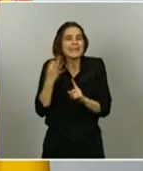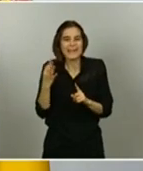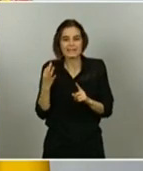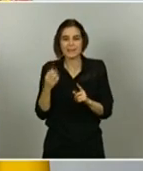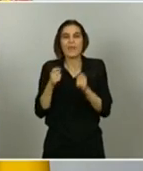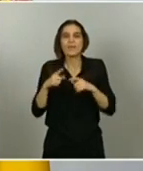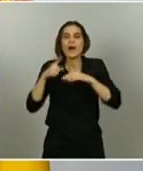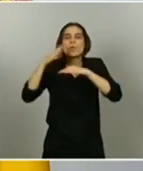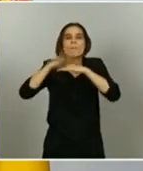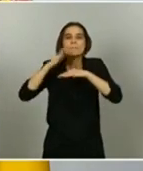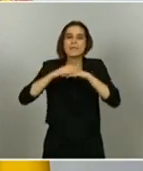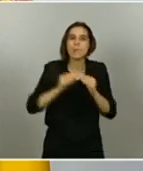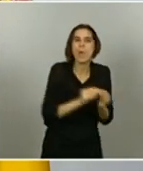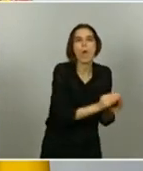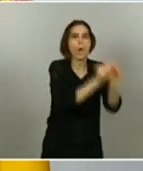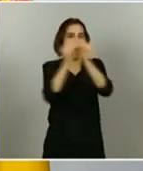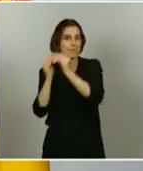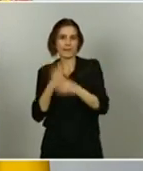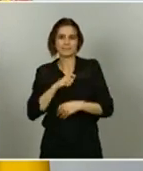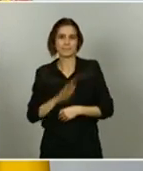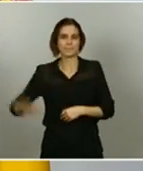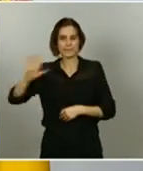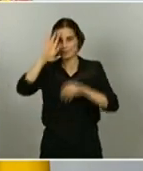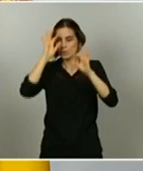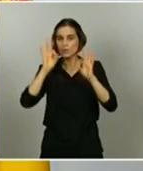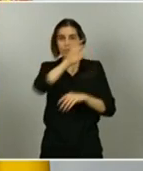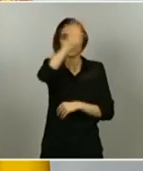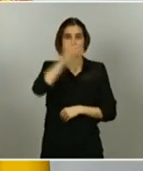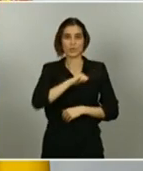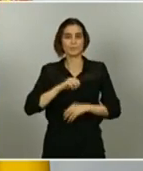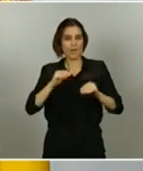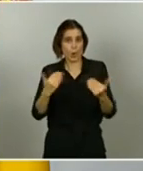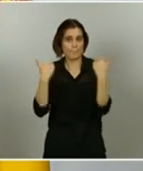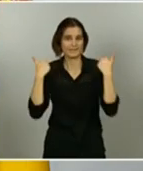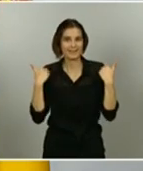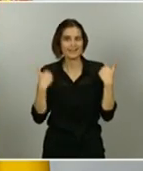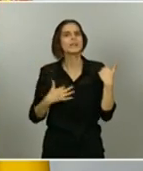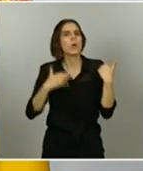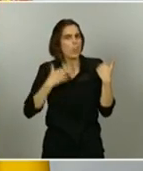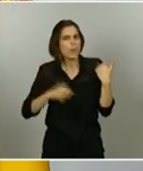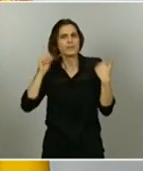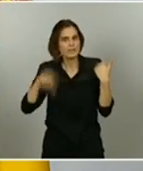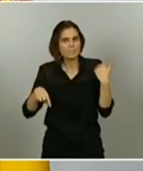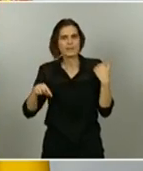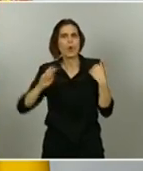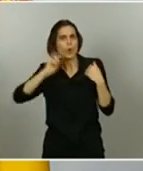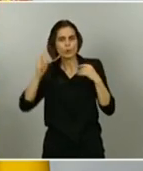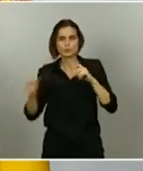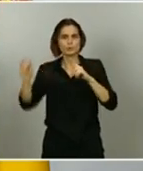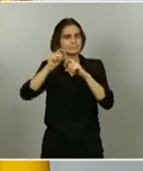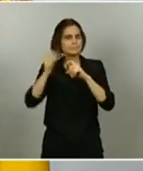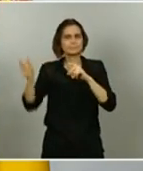lógicamente, las comunidades autónomas, en el marco de sus competencias, van a poder complementar el ingreso mínimo vital